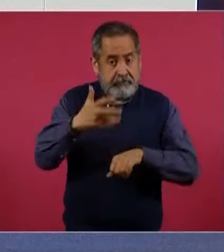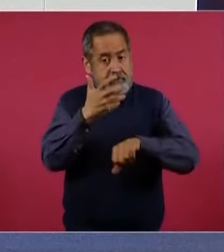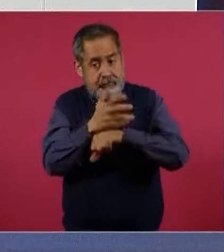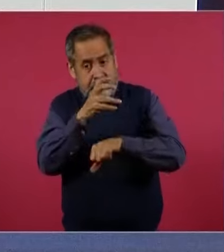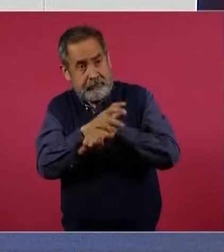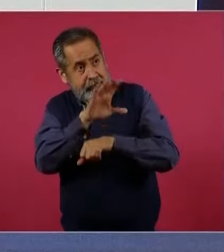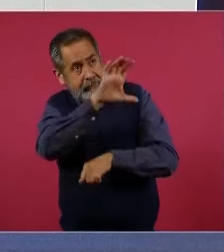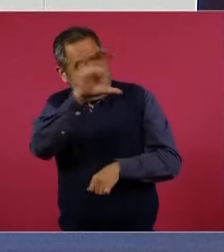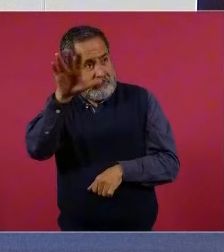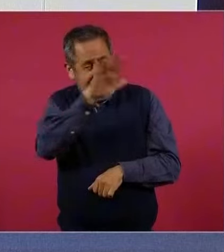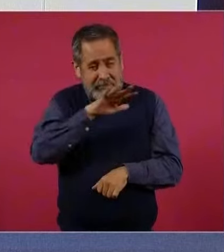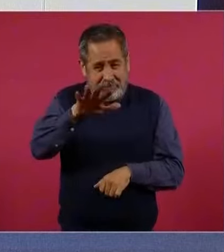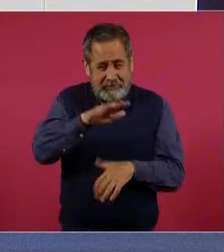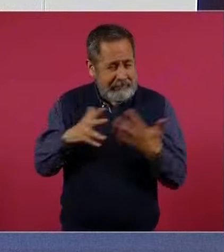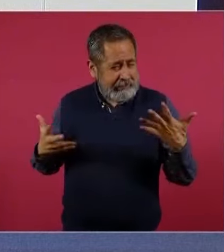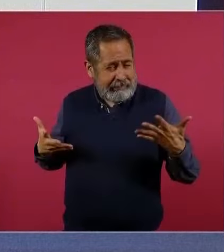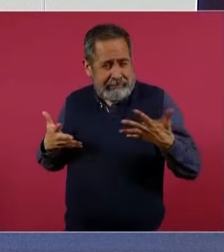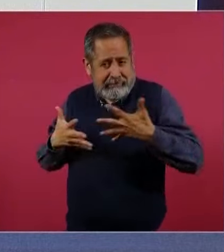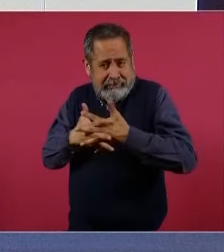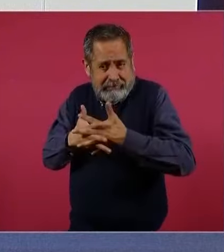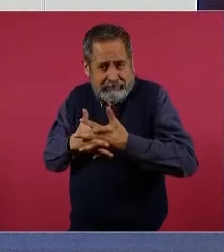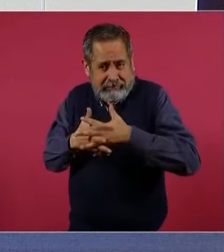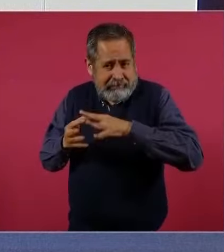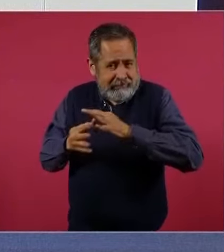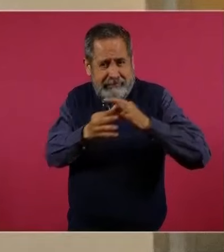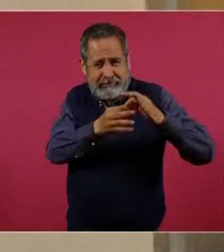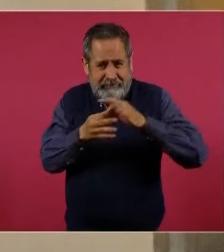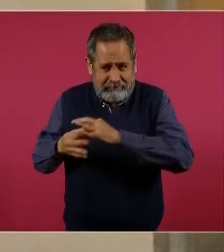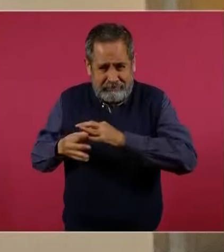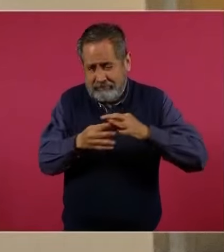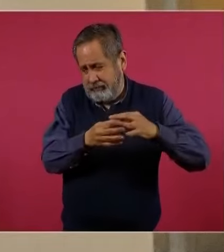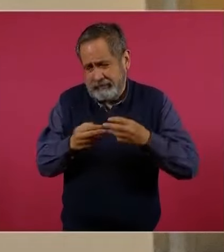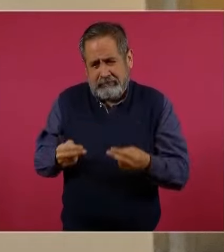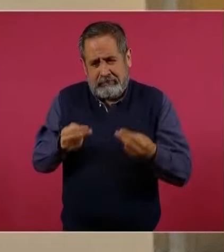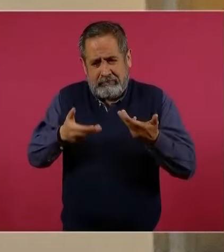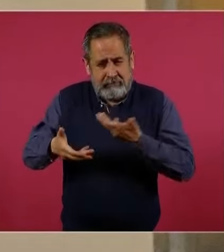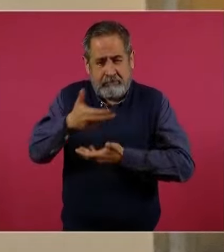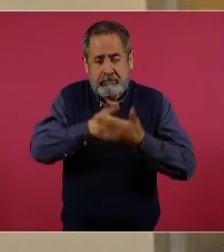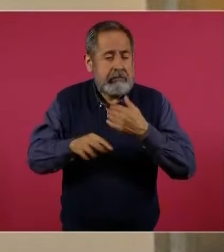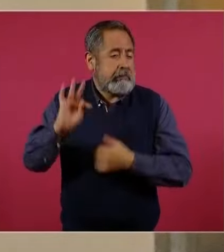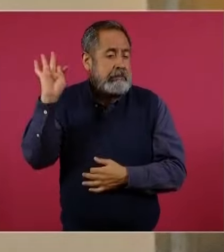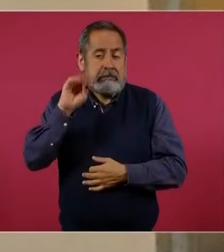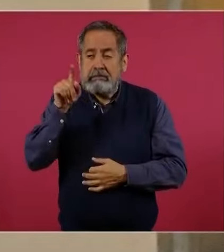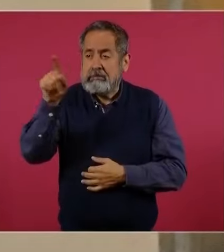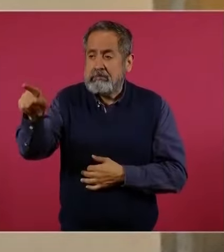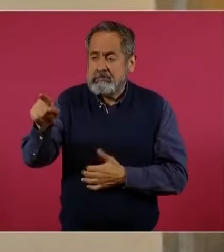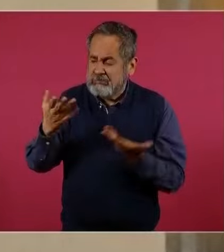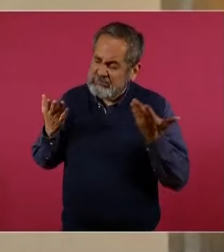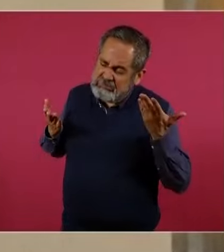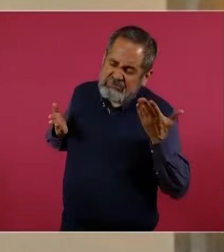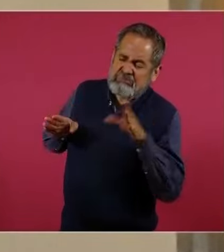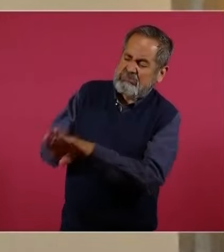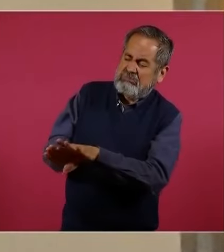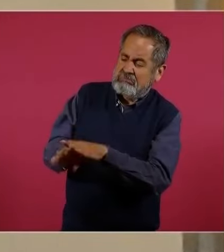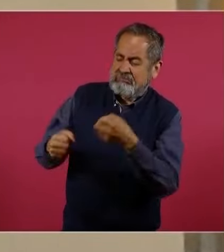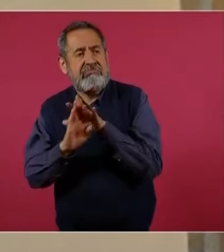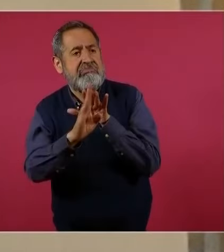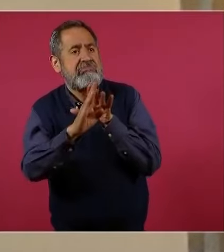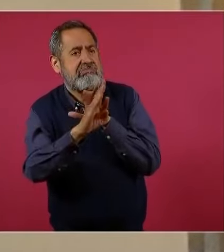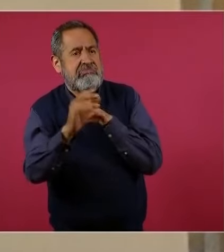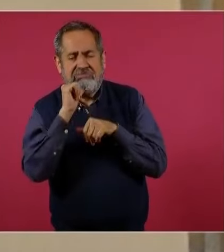nuestras naciones, que tomar una medida de esa índole, cerrar la frontera,